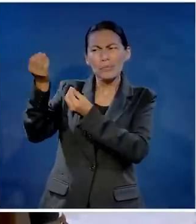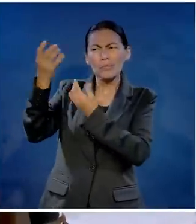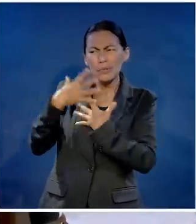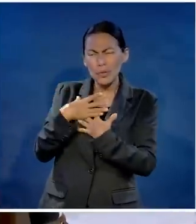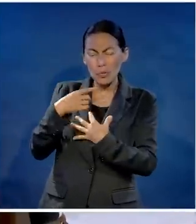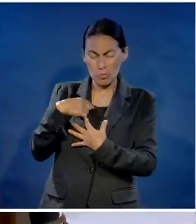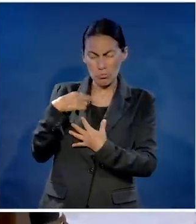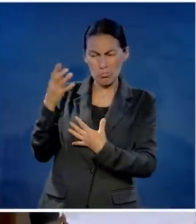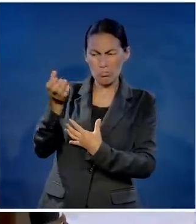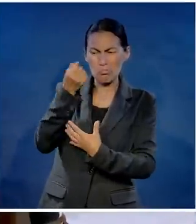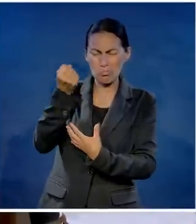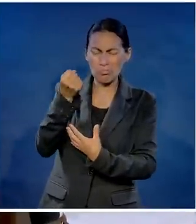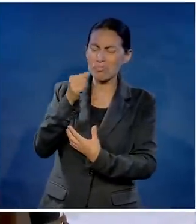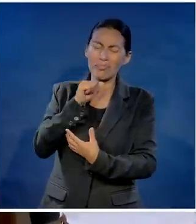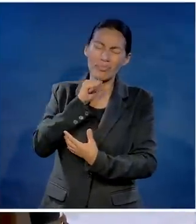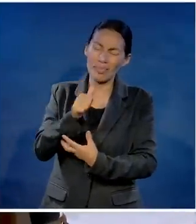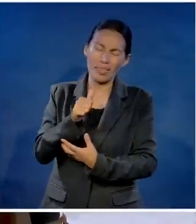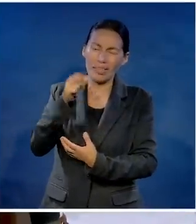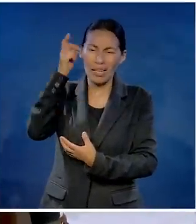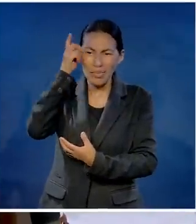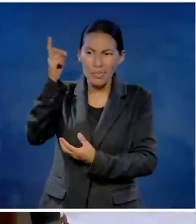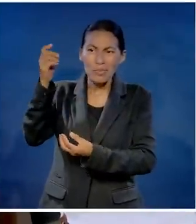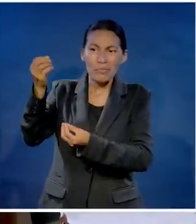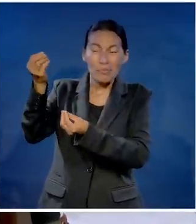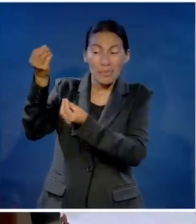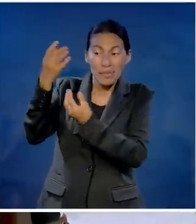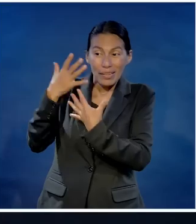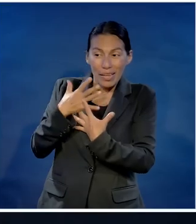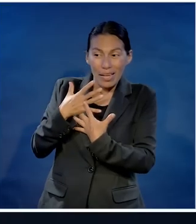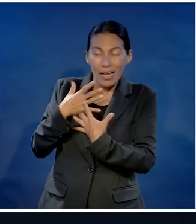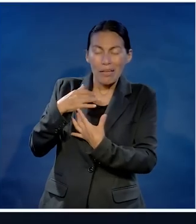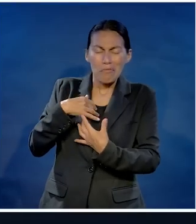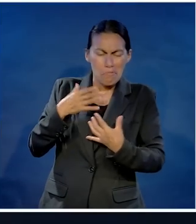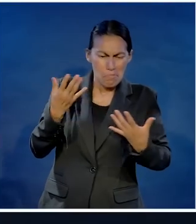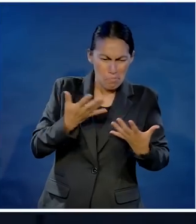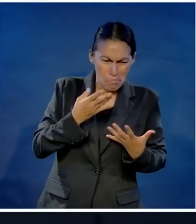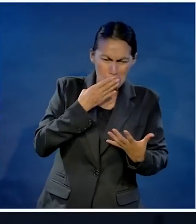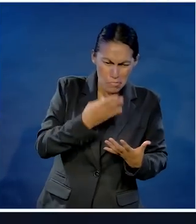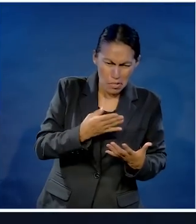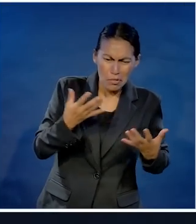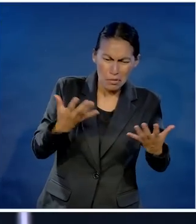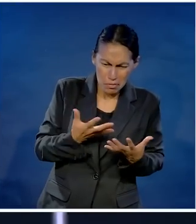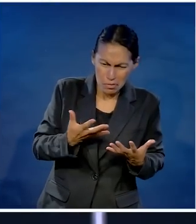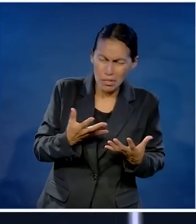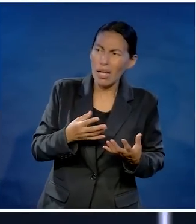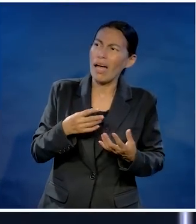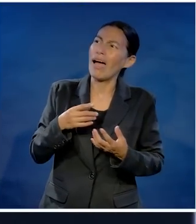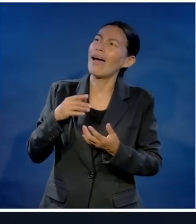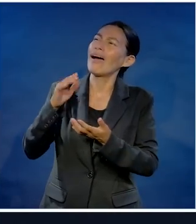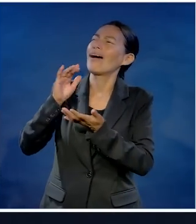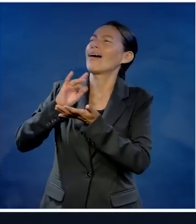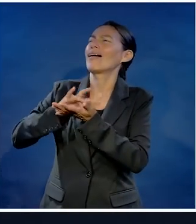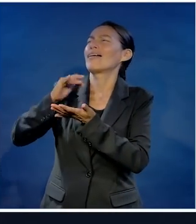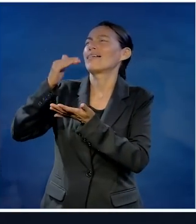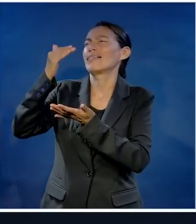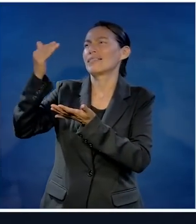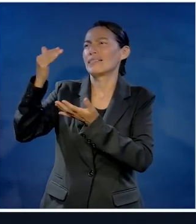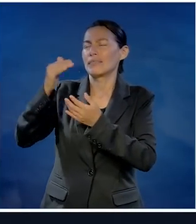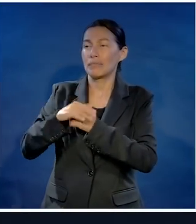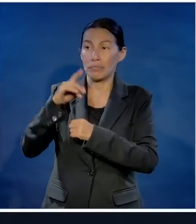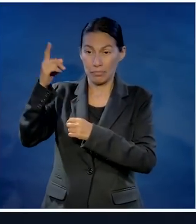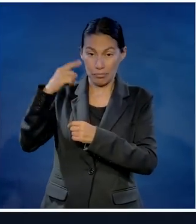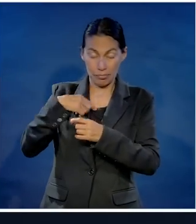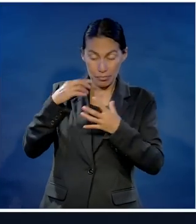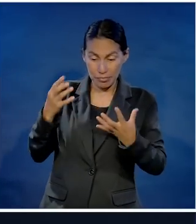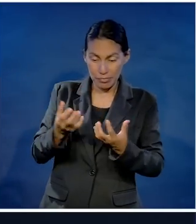porque Cristo ya no lo dio antes que naciéramos. La diferencia es portarme bien como gratitud después de entender